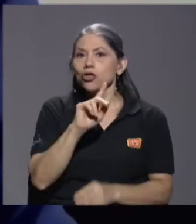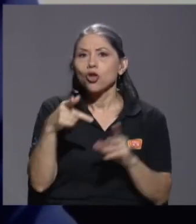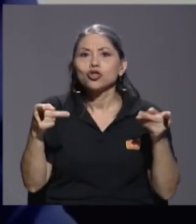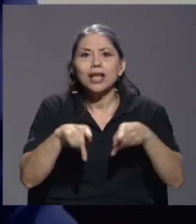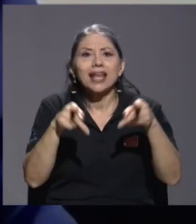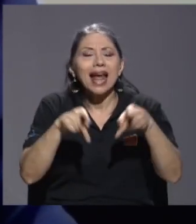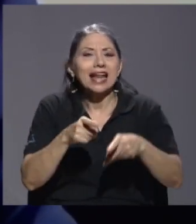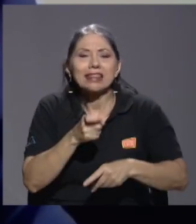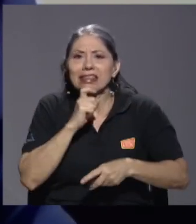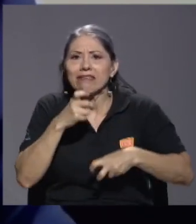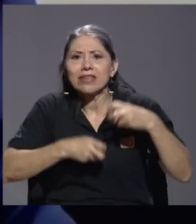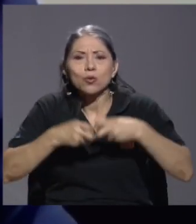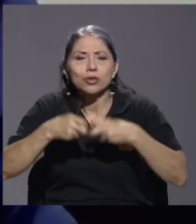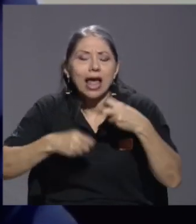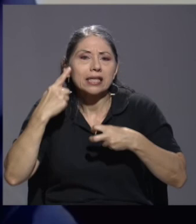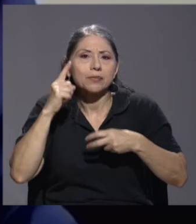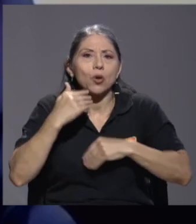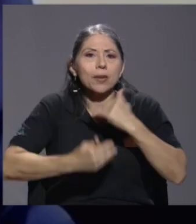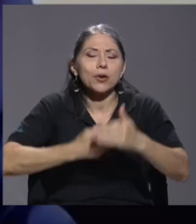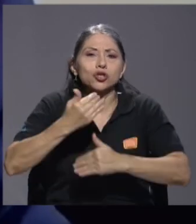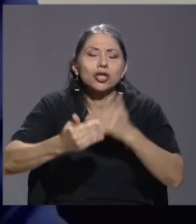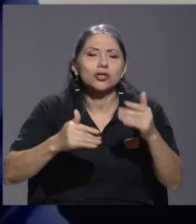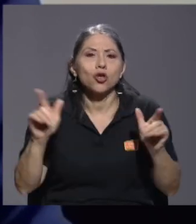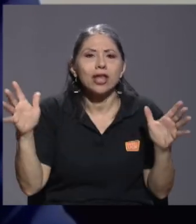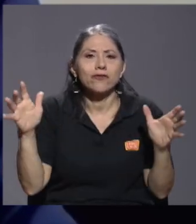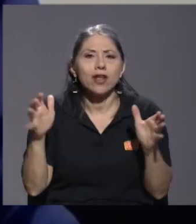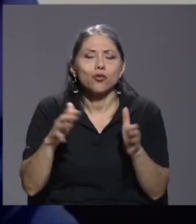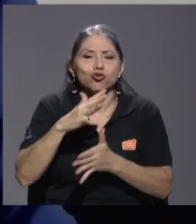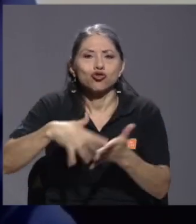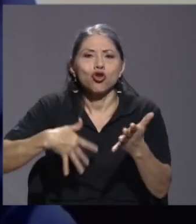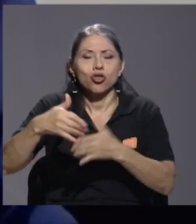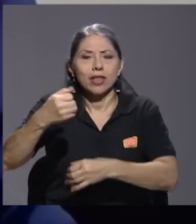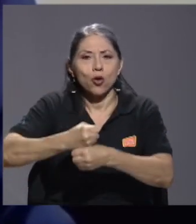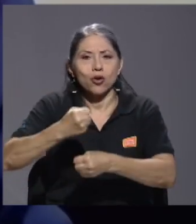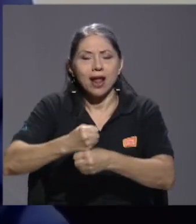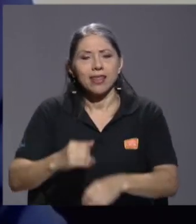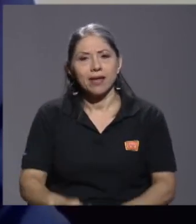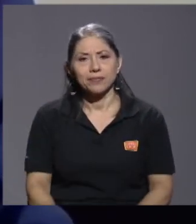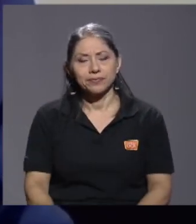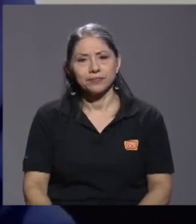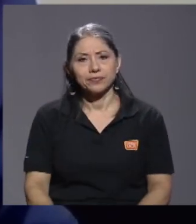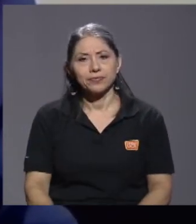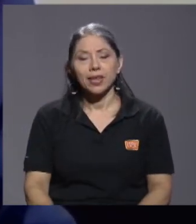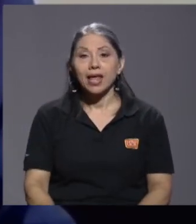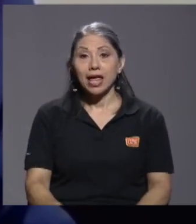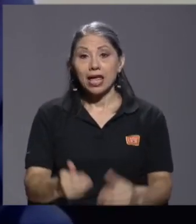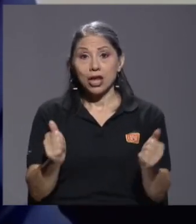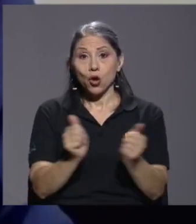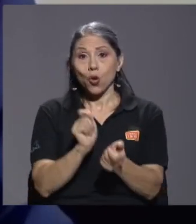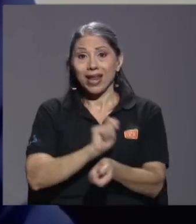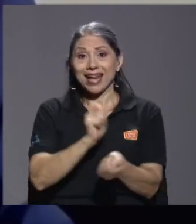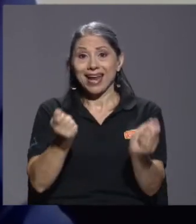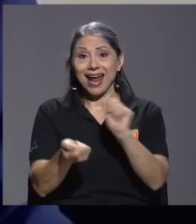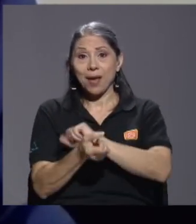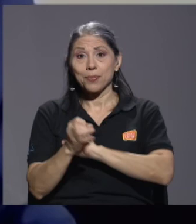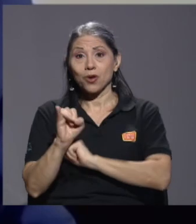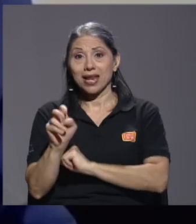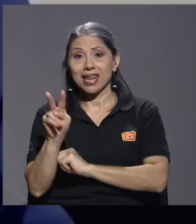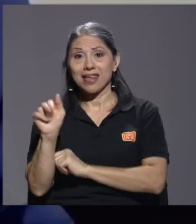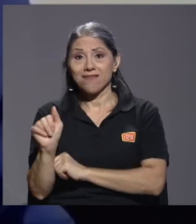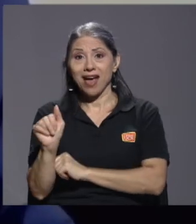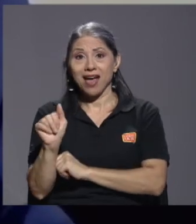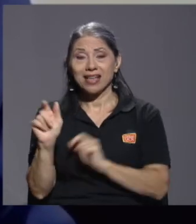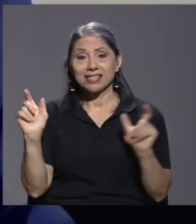proceso de reducción de jornada y con el esto con el cambio que se hace en el IVA se reduce el